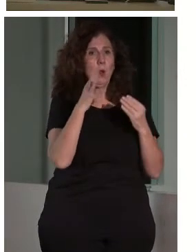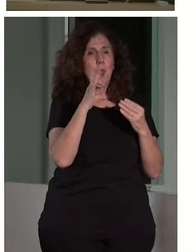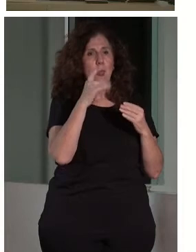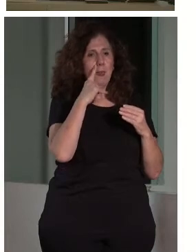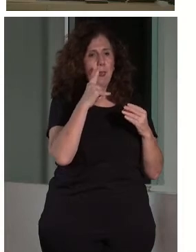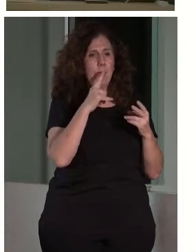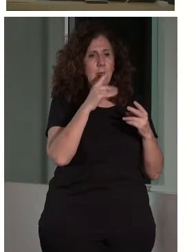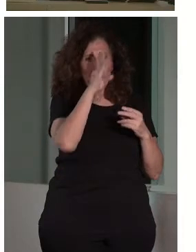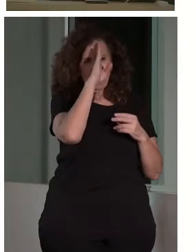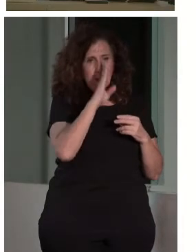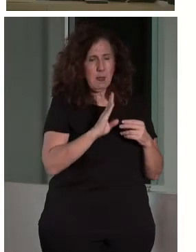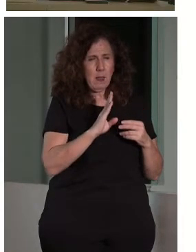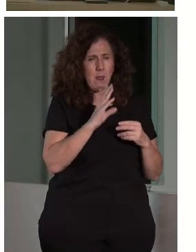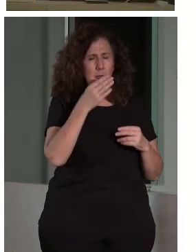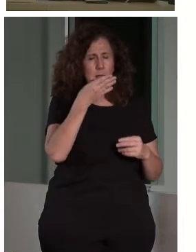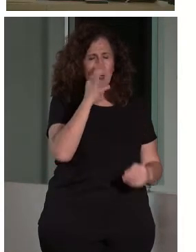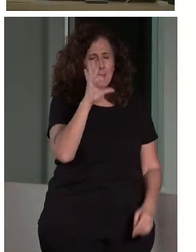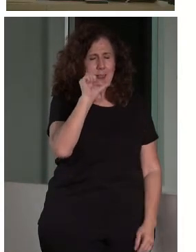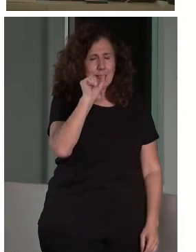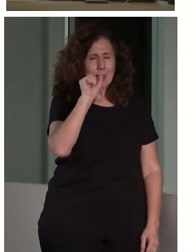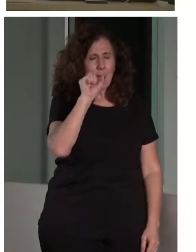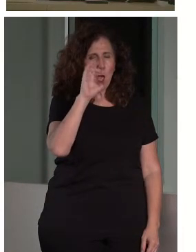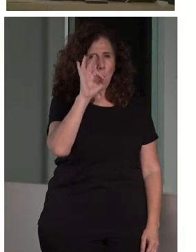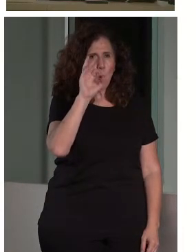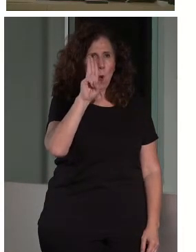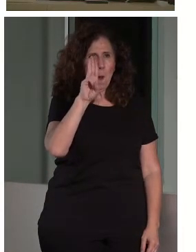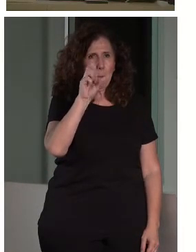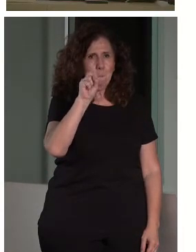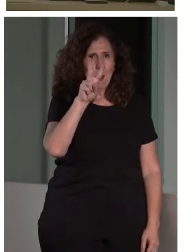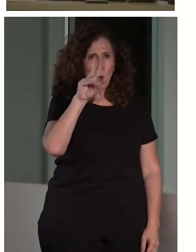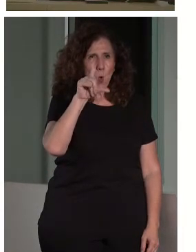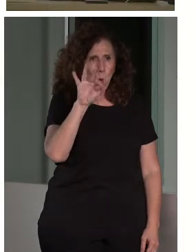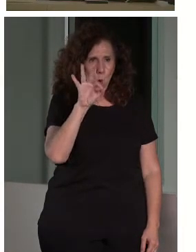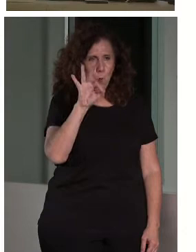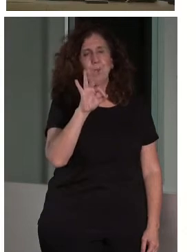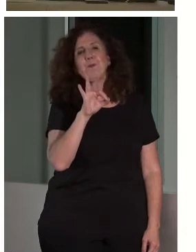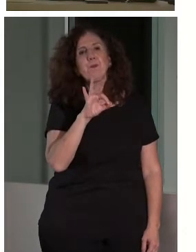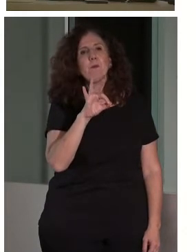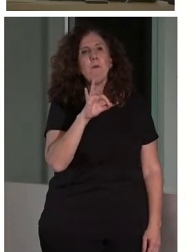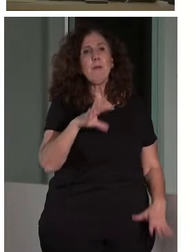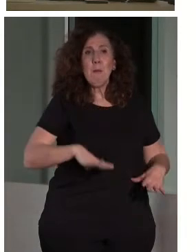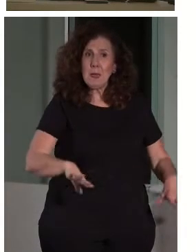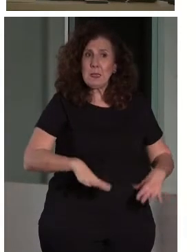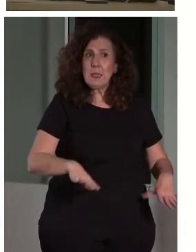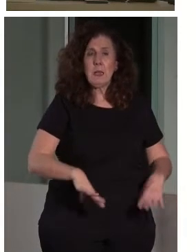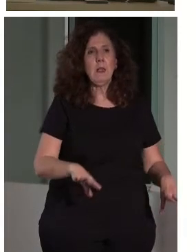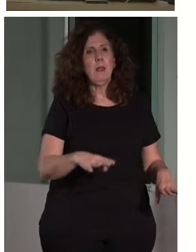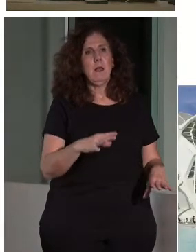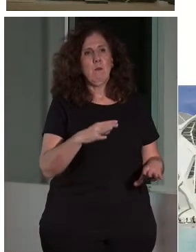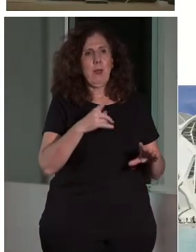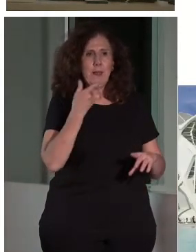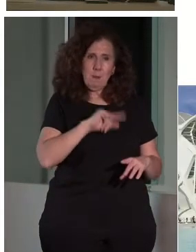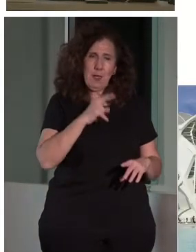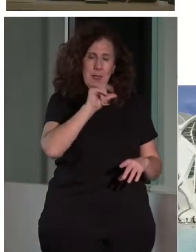estoy en el comité permanente del Congreso Internacional, va sobre participación en la gestión. Estoy ya en el tiempo, así que acabando.